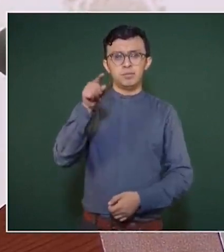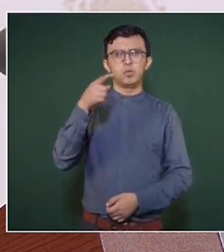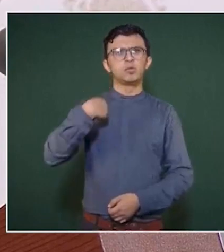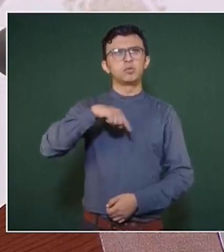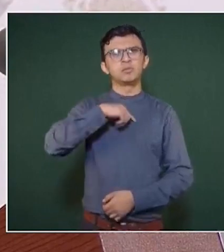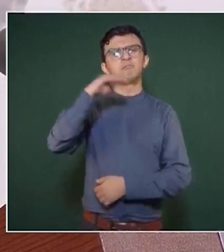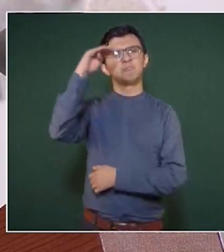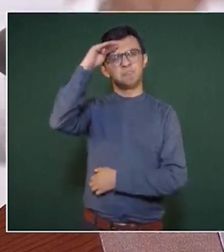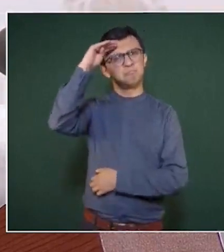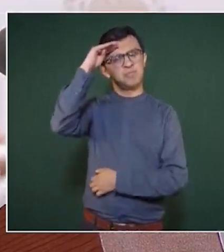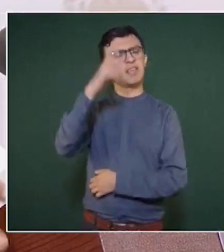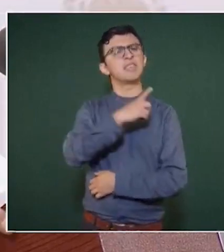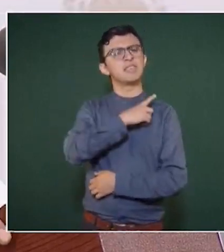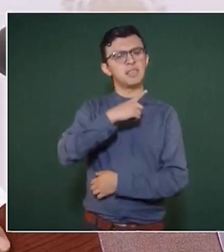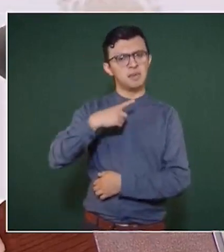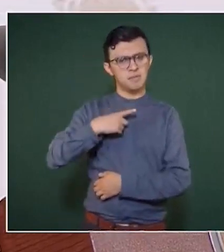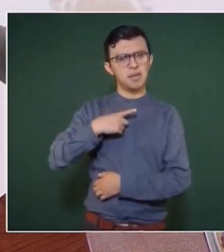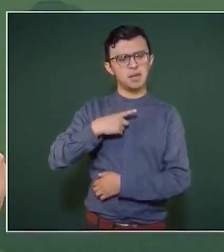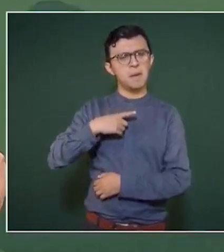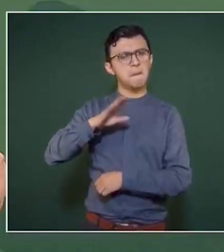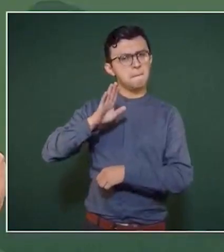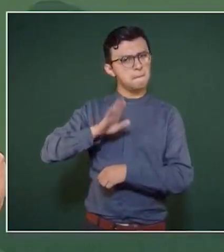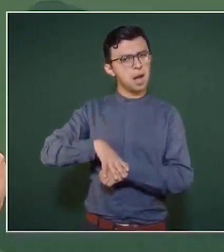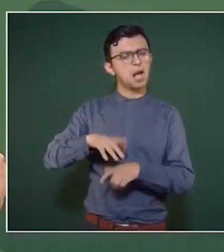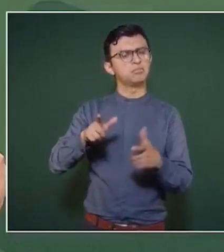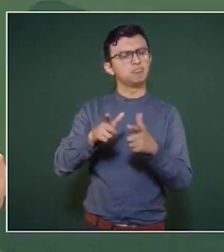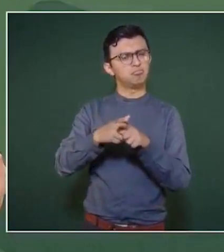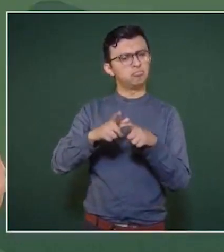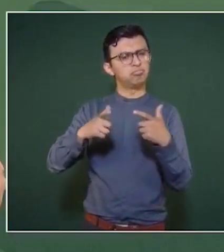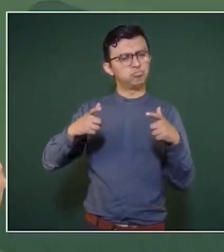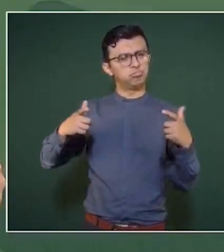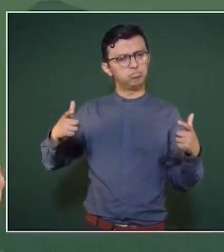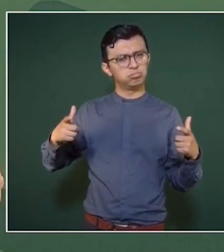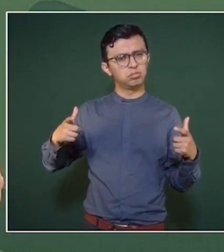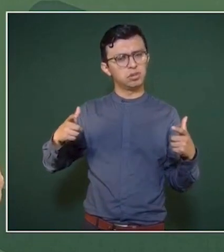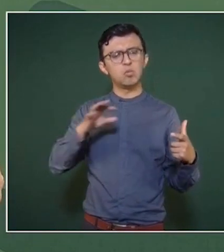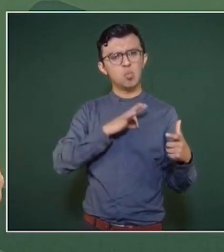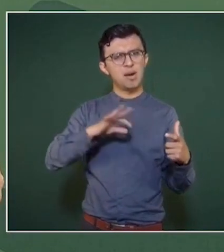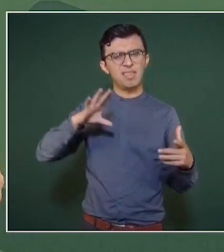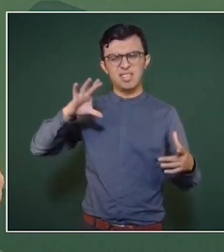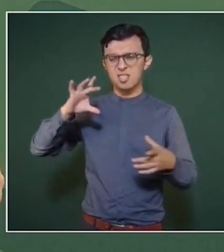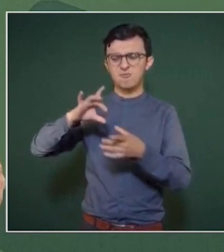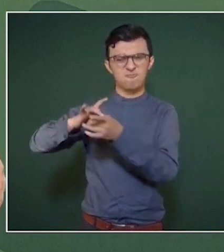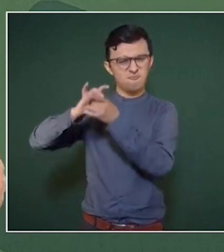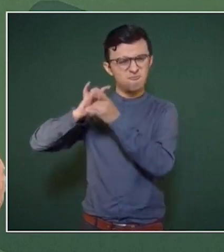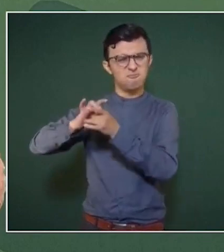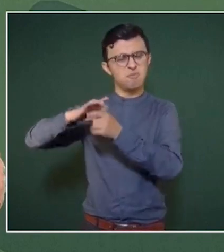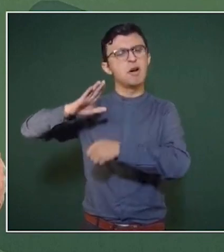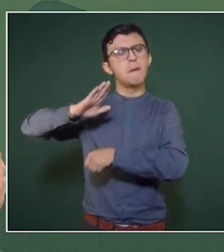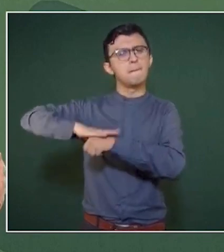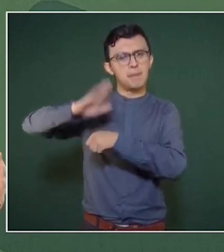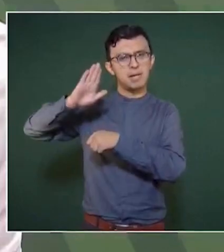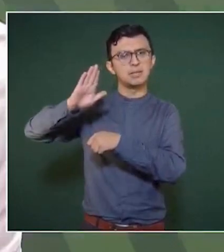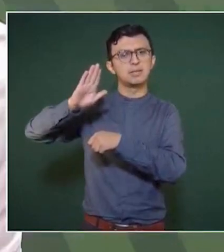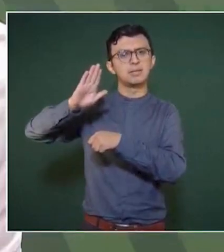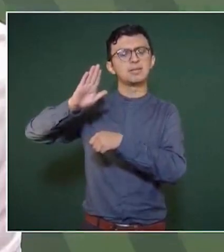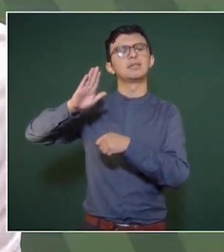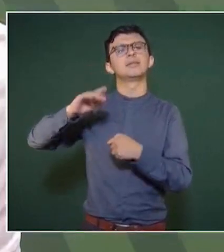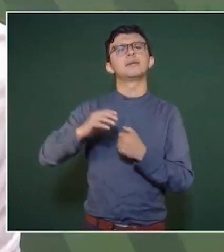la unión de países de